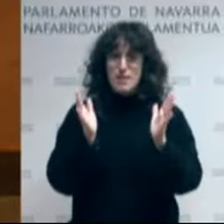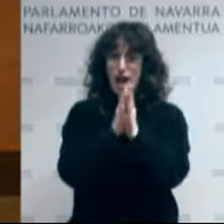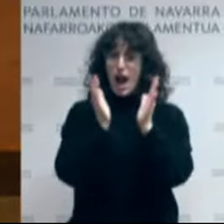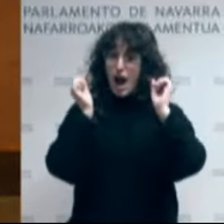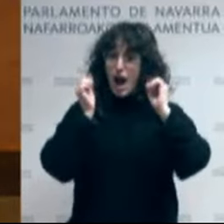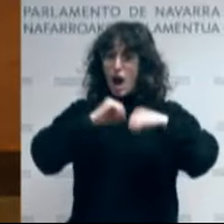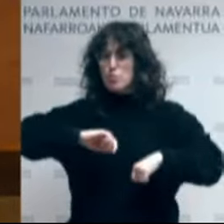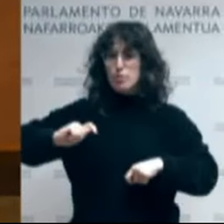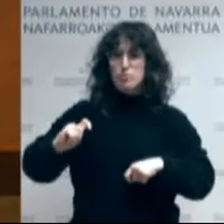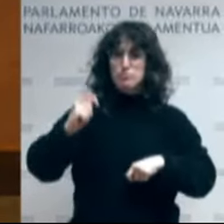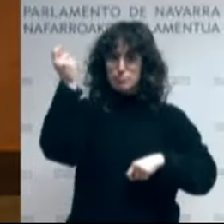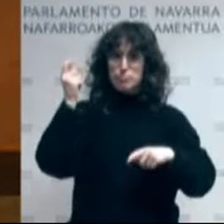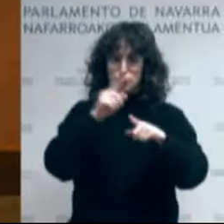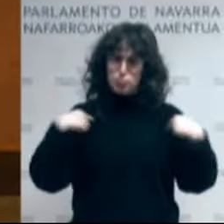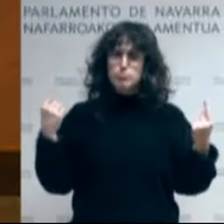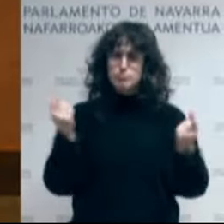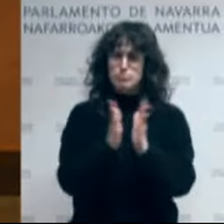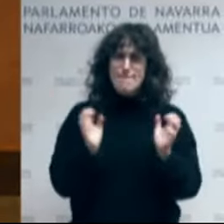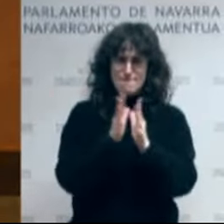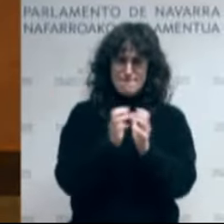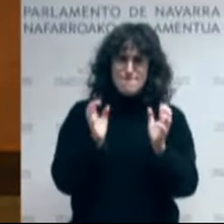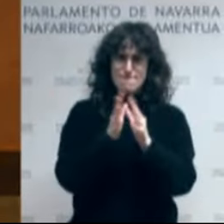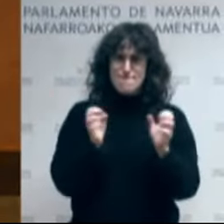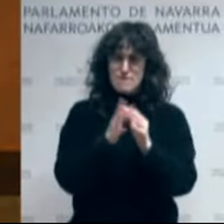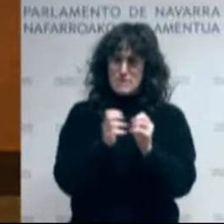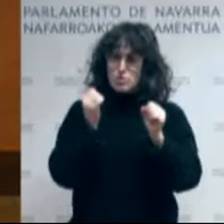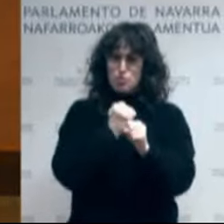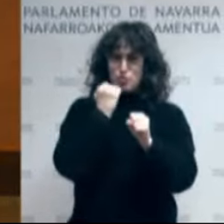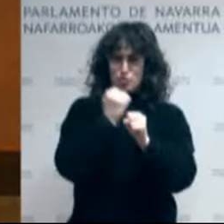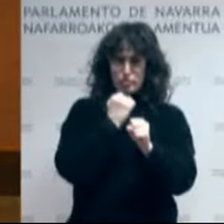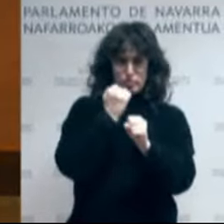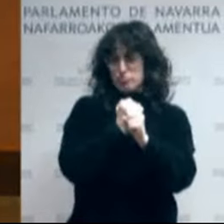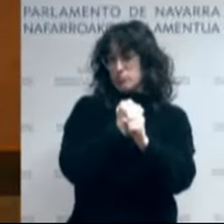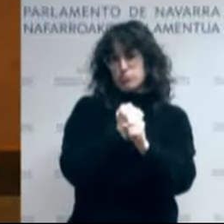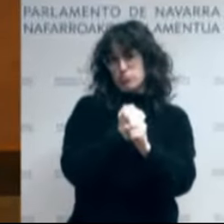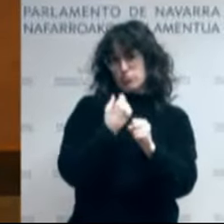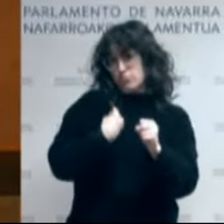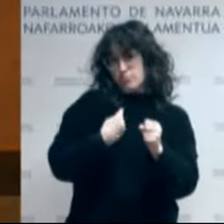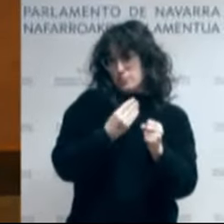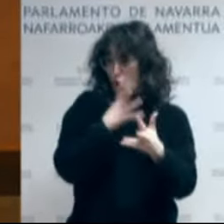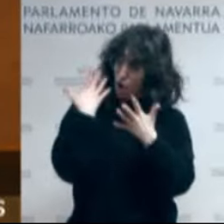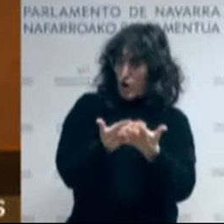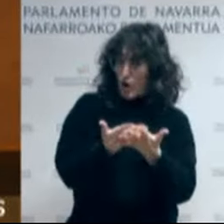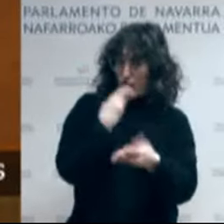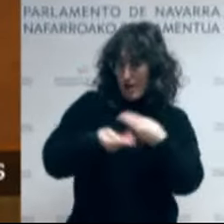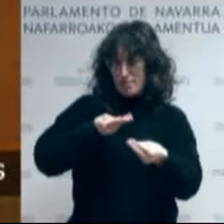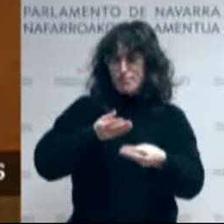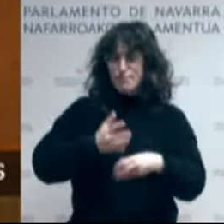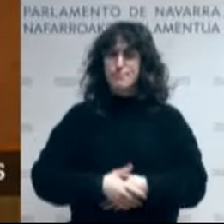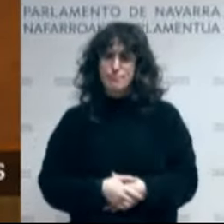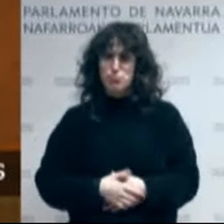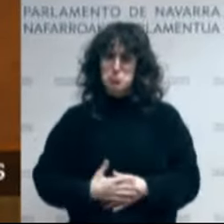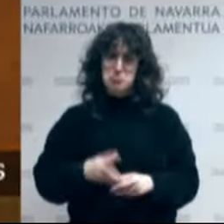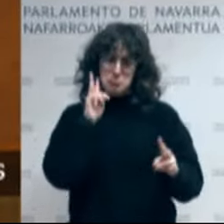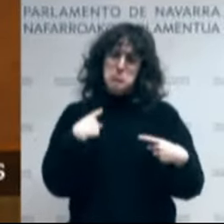jokatu dugu. Azken urte hauetan egindugun bezala. Eta pozik, gaude. Gure